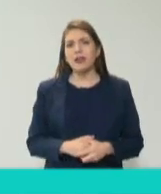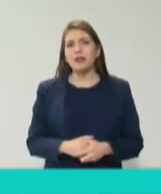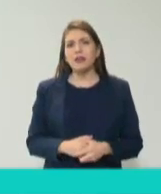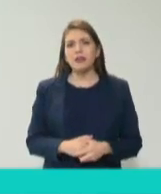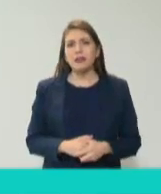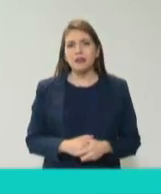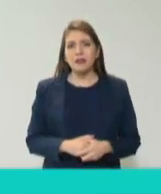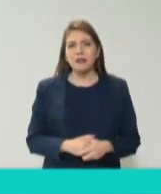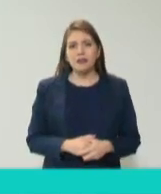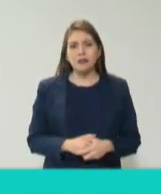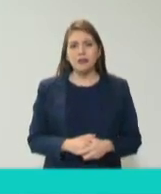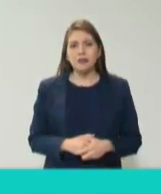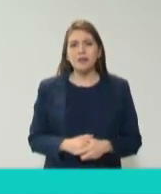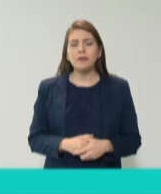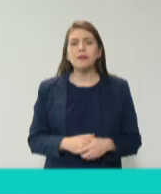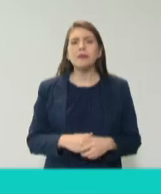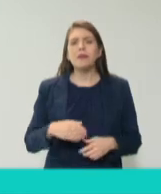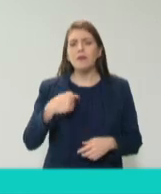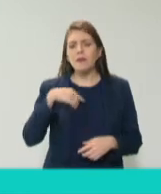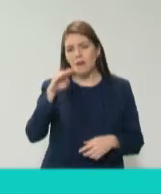se nos hicieron